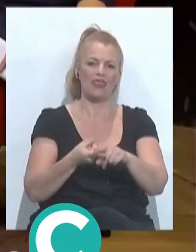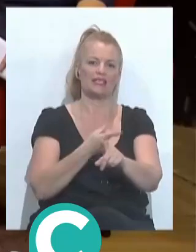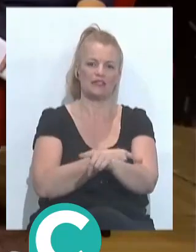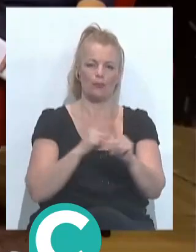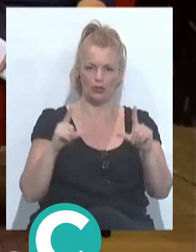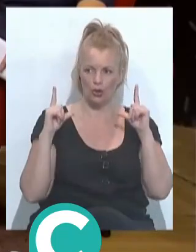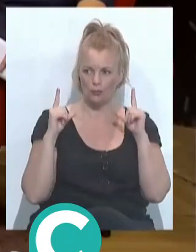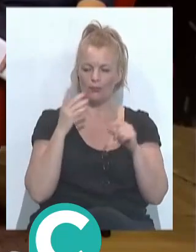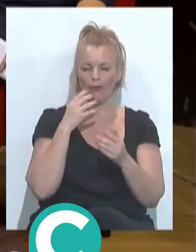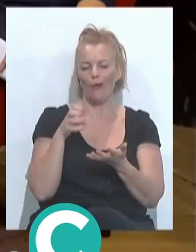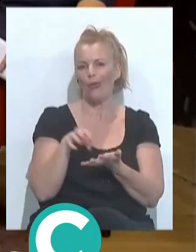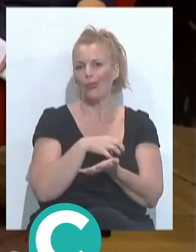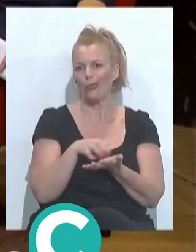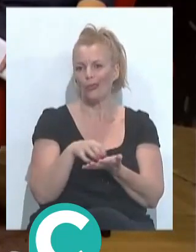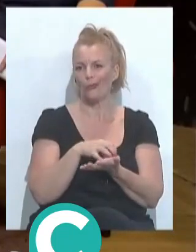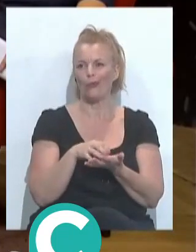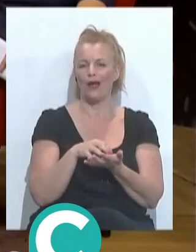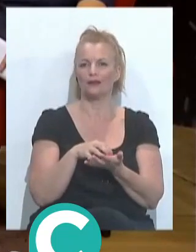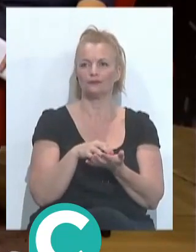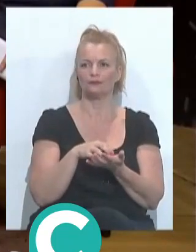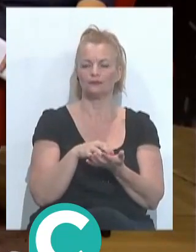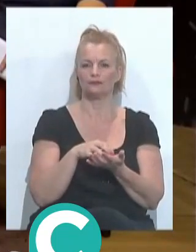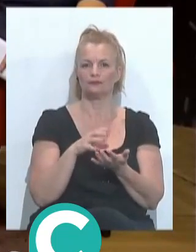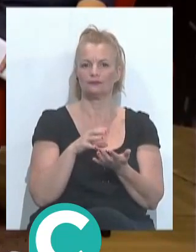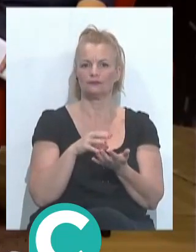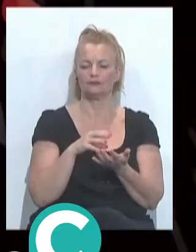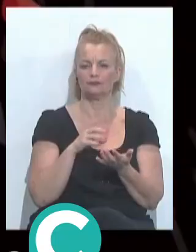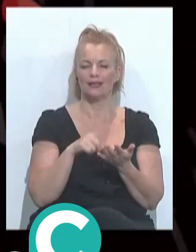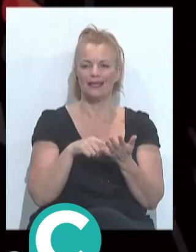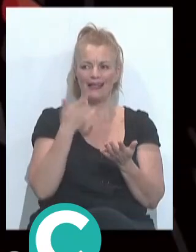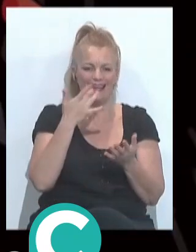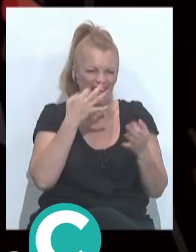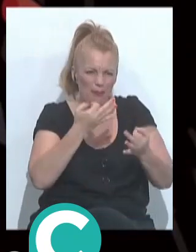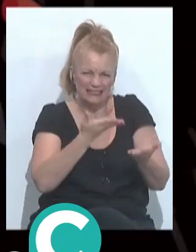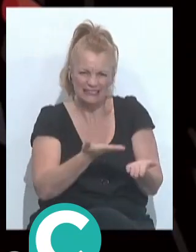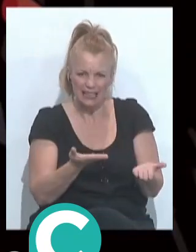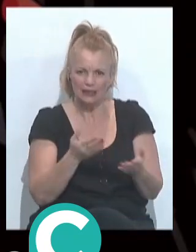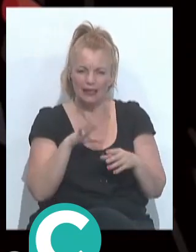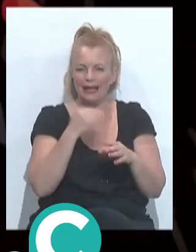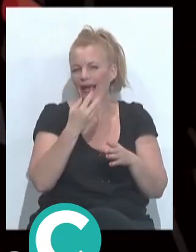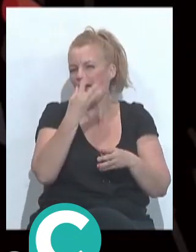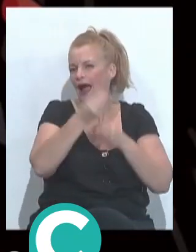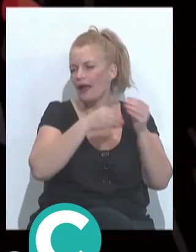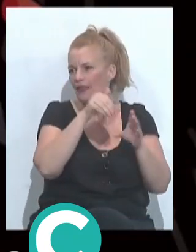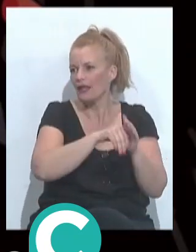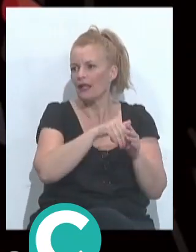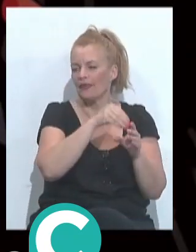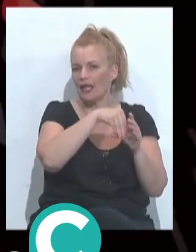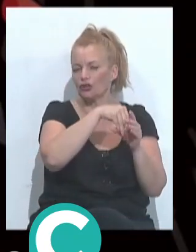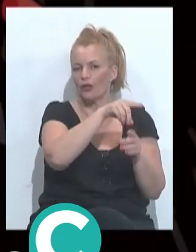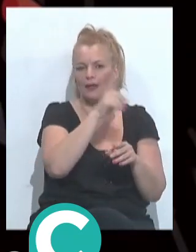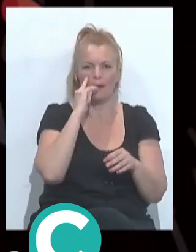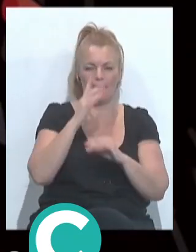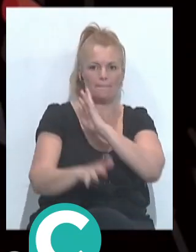Claro que... Se dude un poco, ¿no? Pero sí, de alguna forma, de, bueno, qué es lo que está pasando aquí, ¿no? Qué es lo que hay ahí dentro, Hemos visto las imágenes